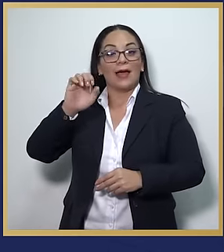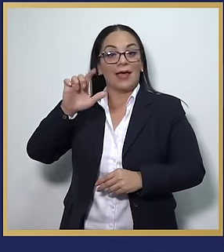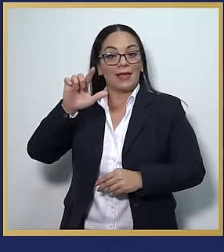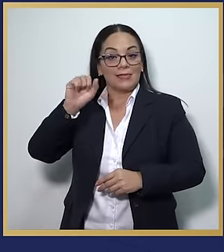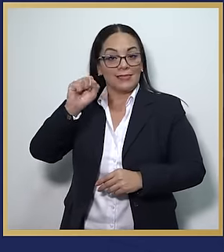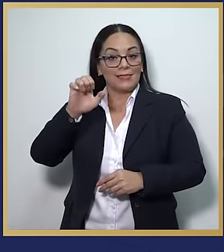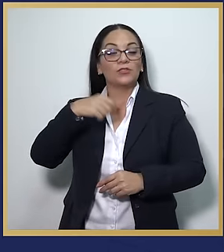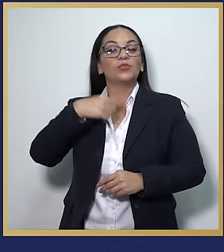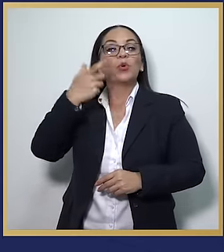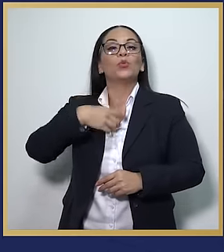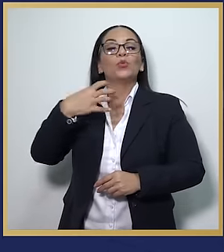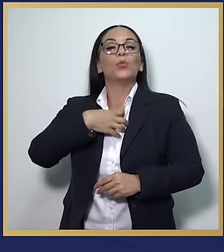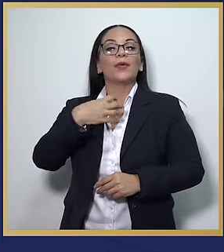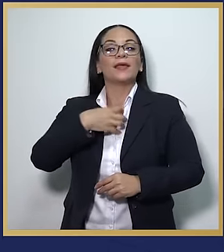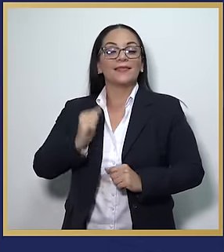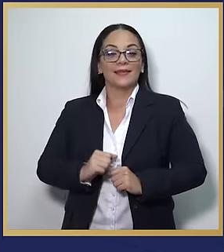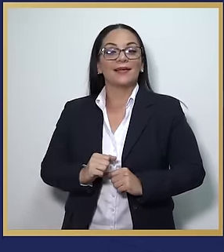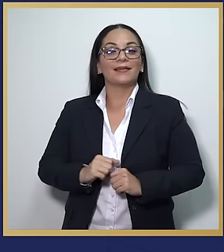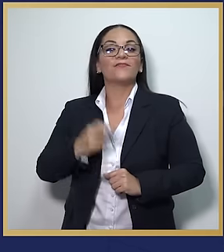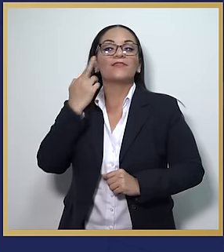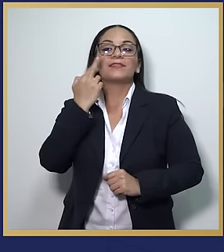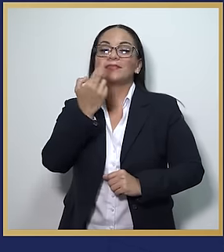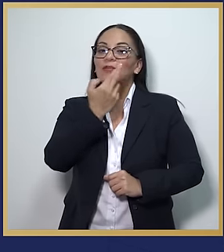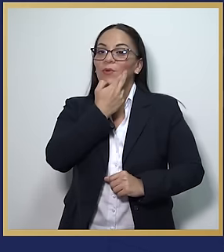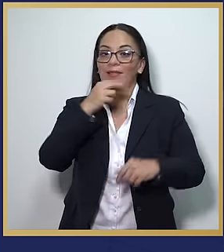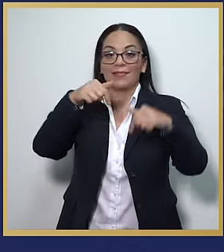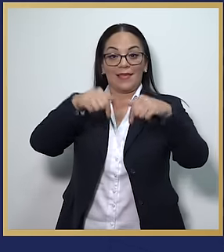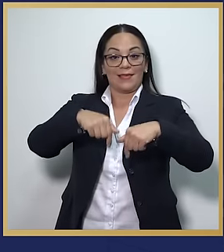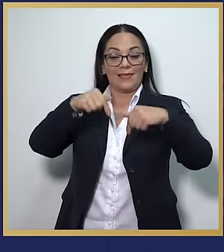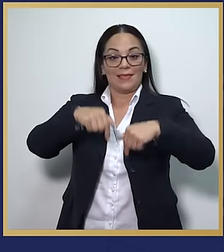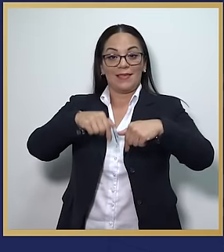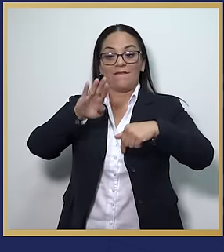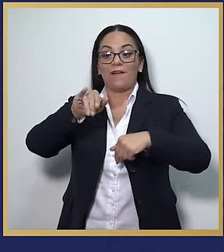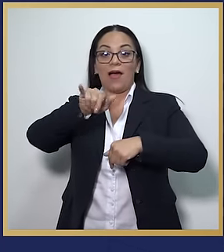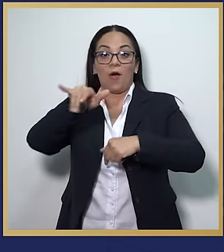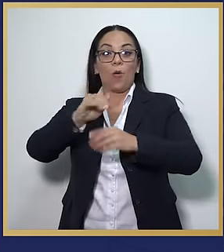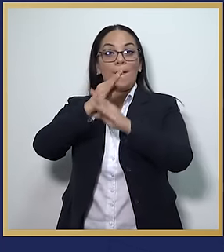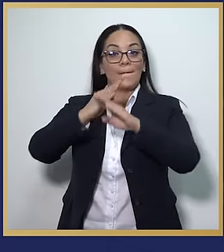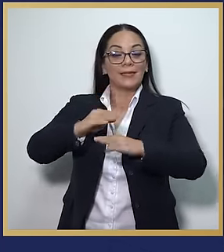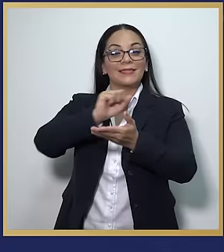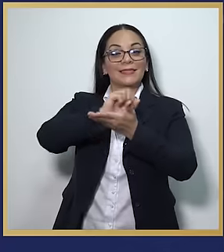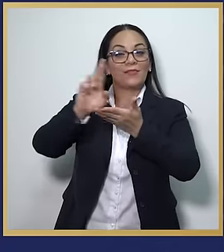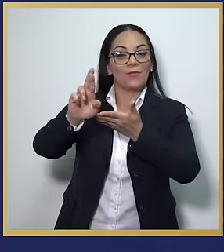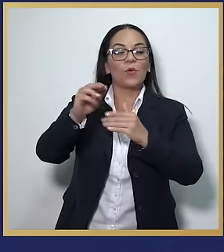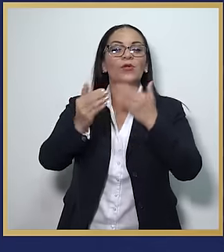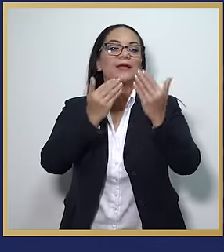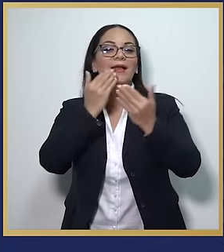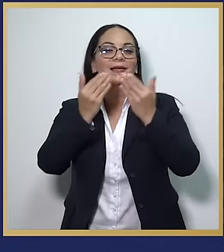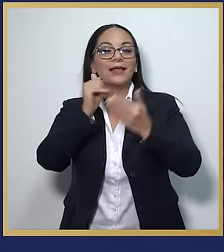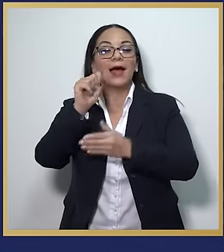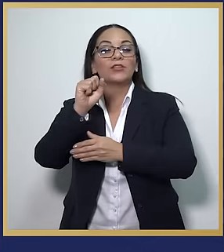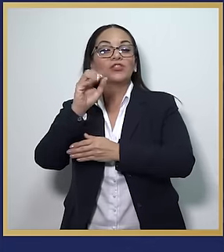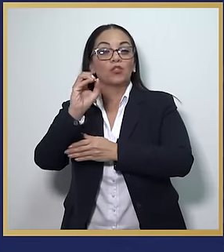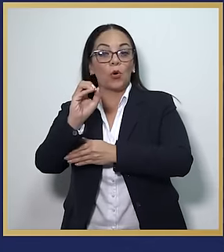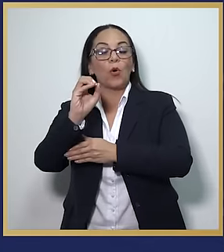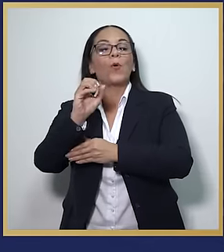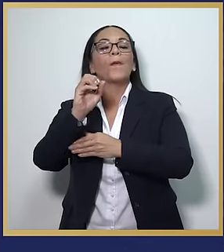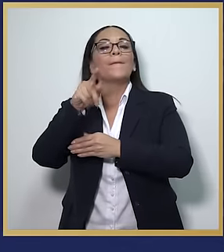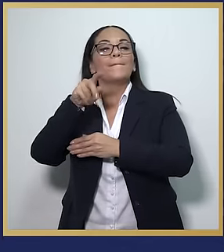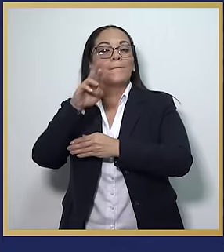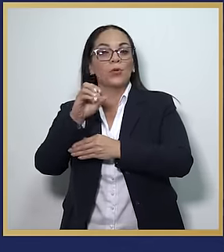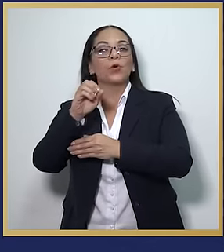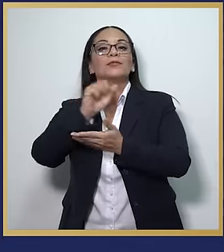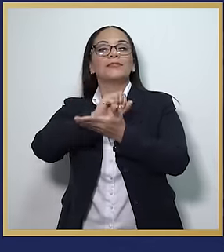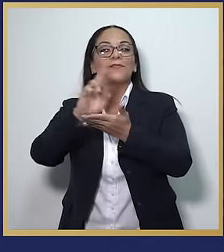Else, soy la propietaria de este restaurante acá en Bajo la Paz de San Ramón. Gracias a Sopro San Ramón,